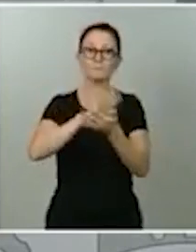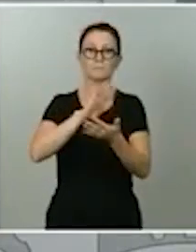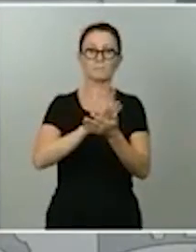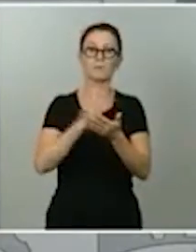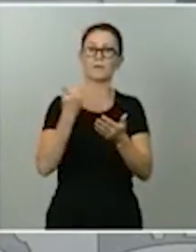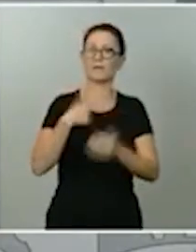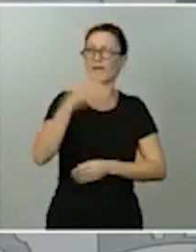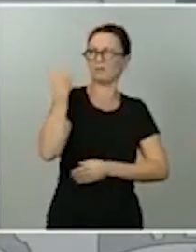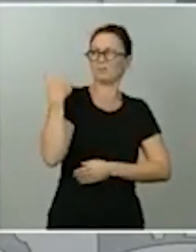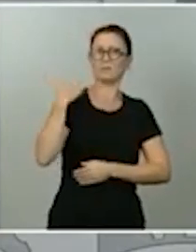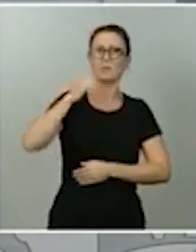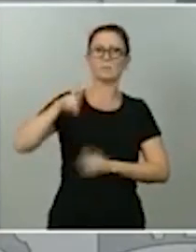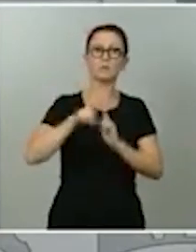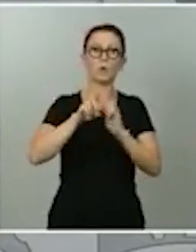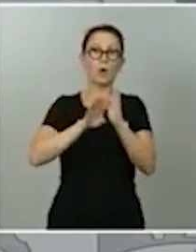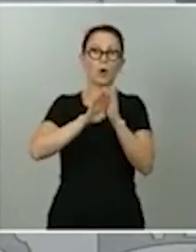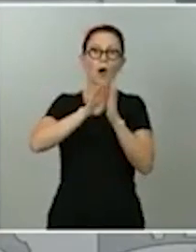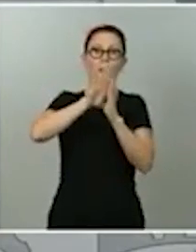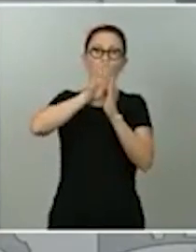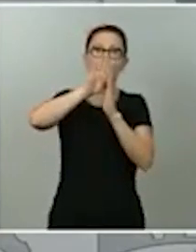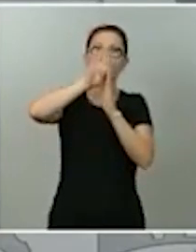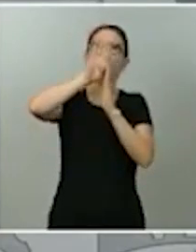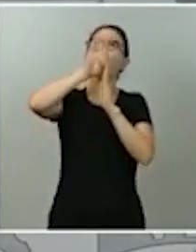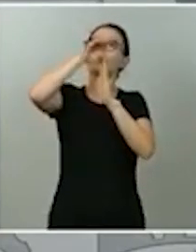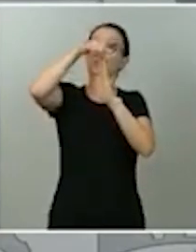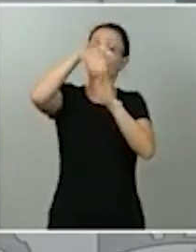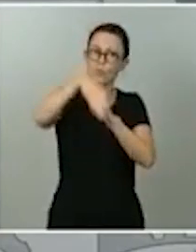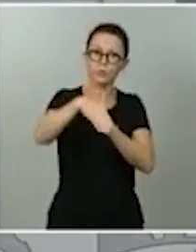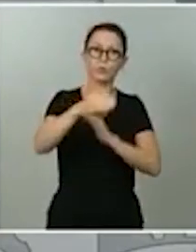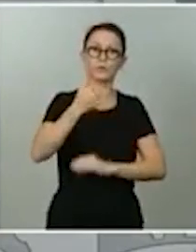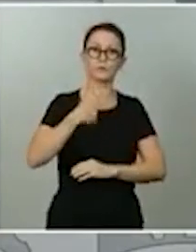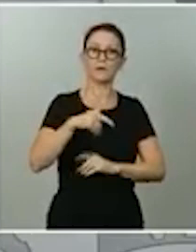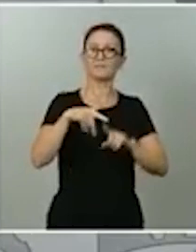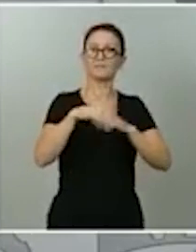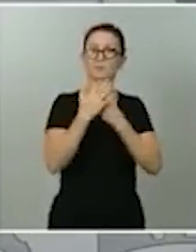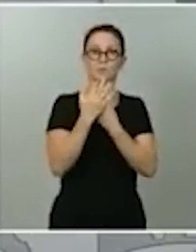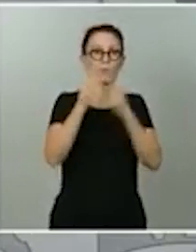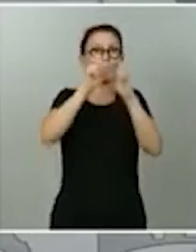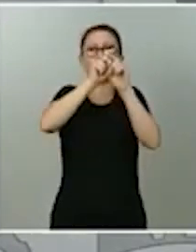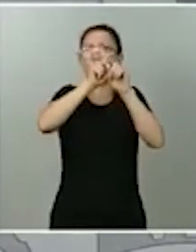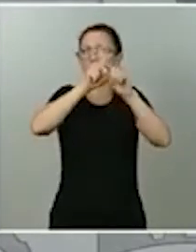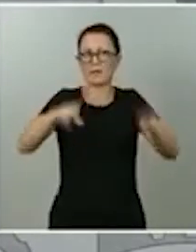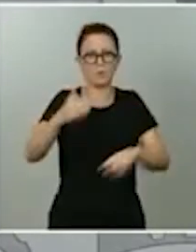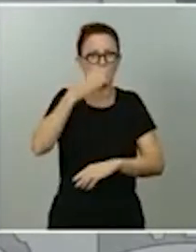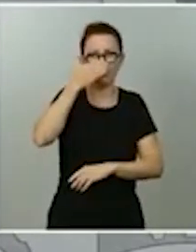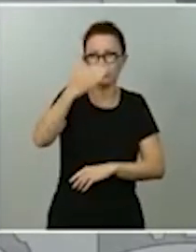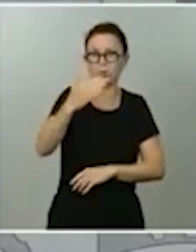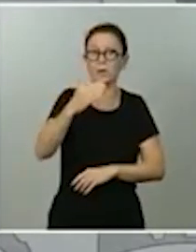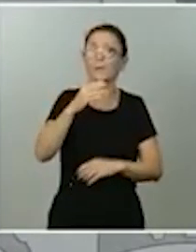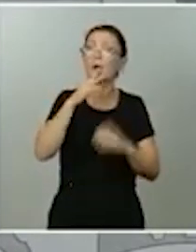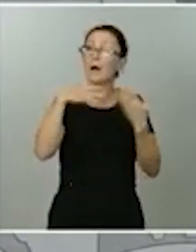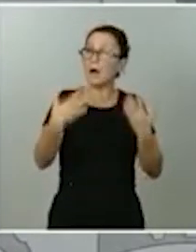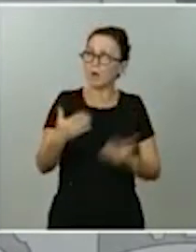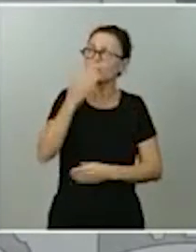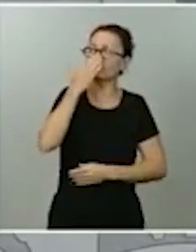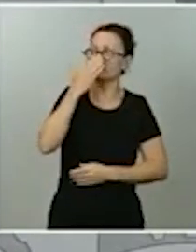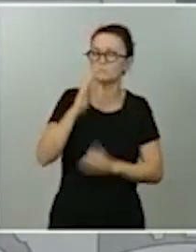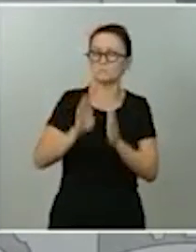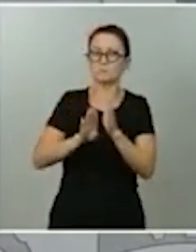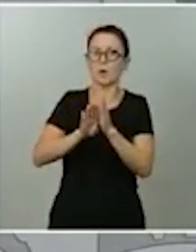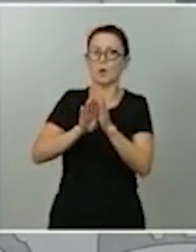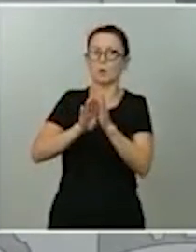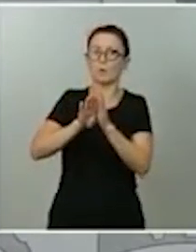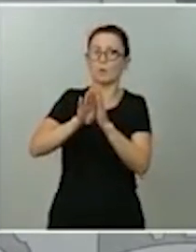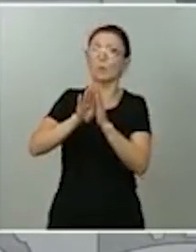alta y en circunstancias mucho más adversas, mucho más dramáticas que las de ahora. Ahora, estoy convencido de que vamos a volver a hacerlo